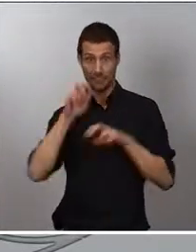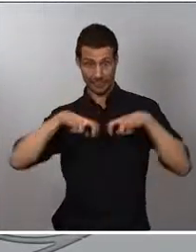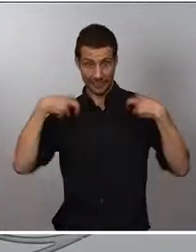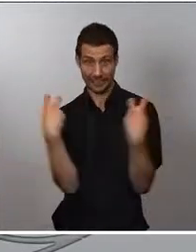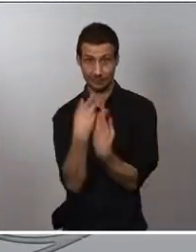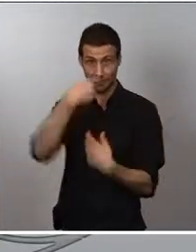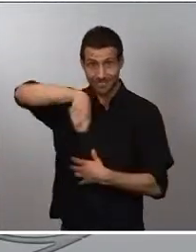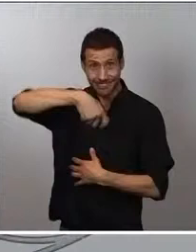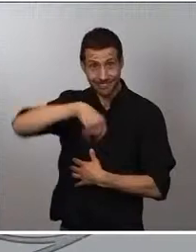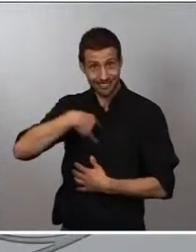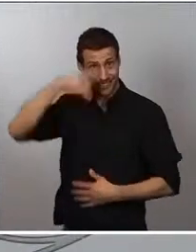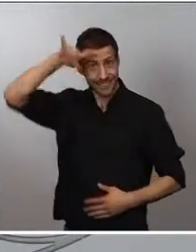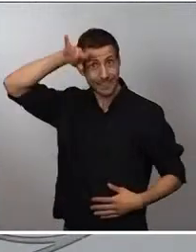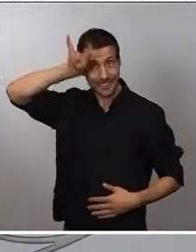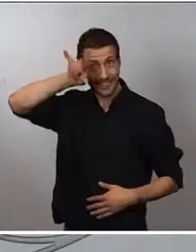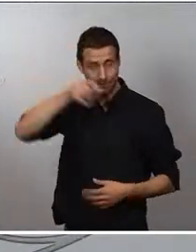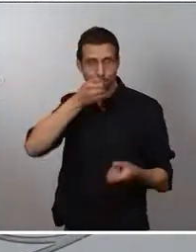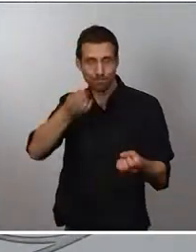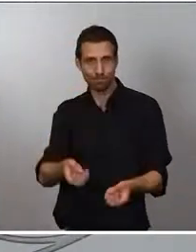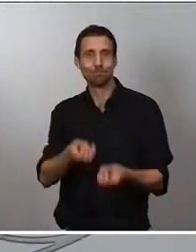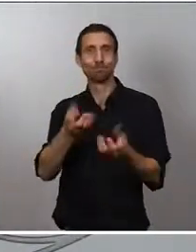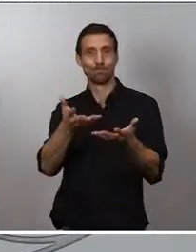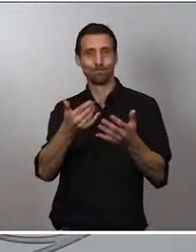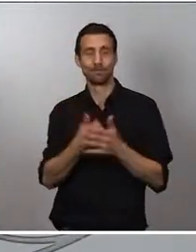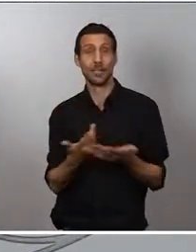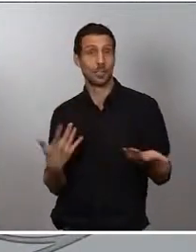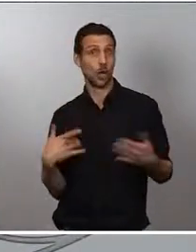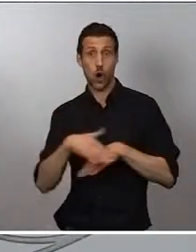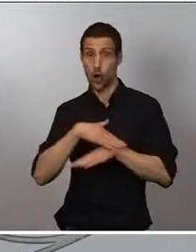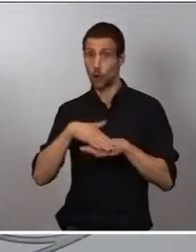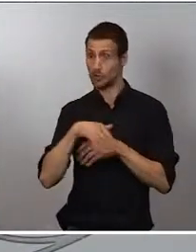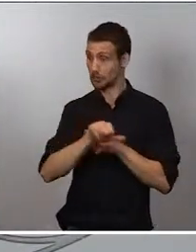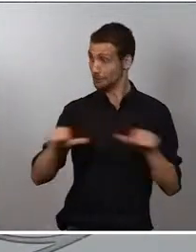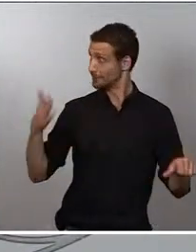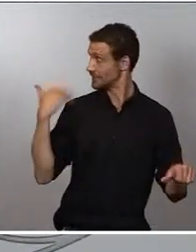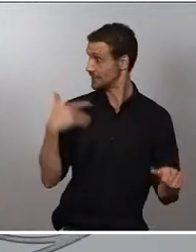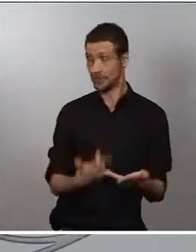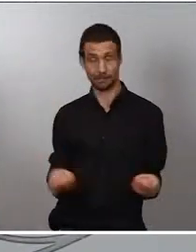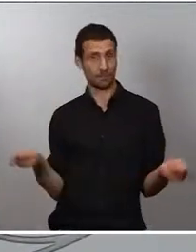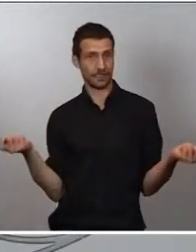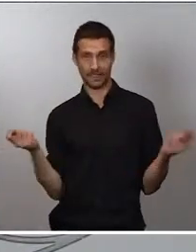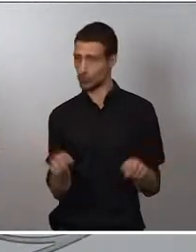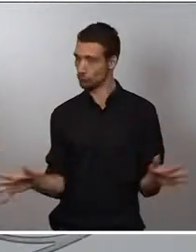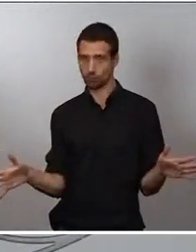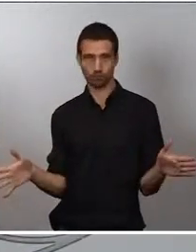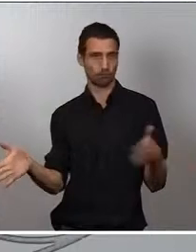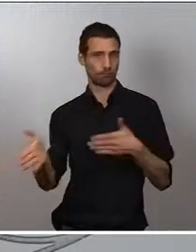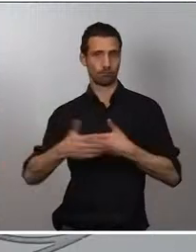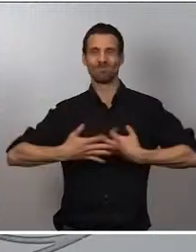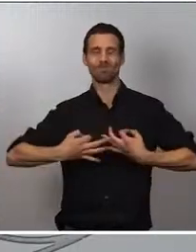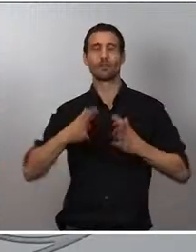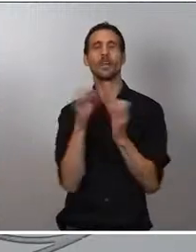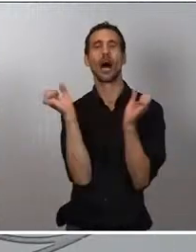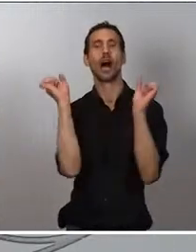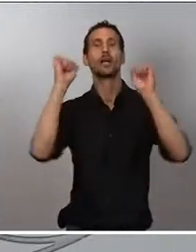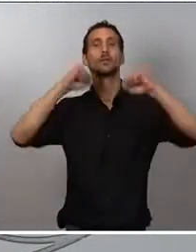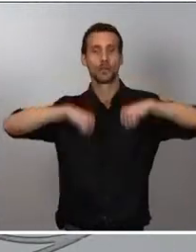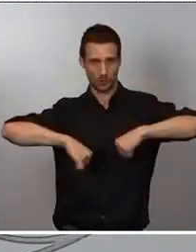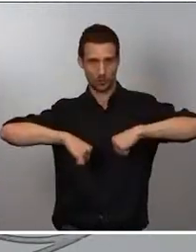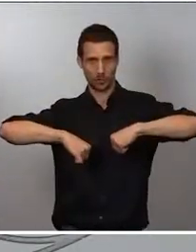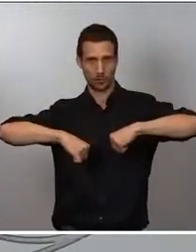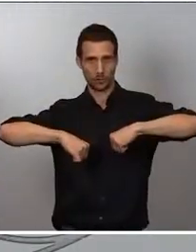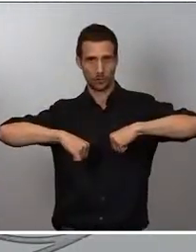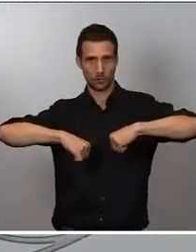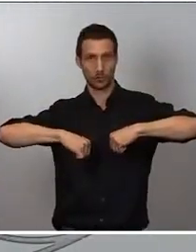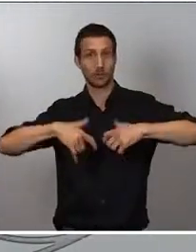Salamanca, el gobierno cerró a finales de la semana pasada un acuerdo para adicionar a las vacunas que nos iban a